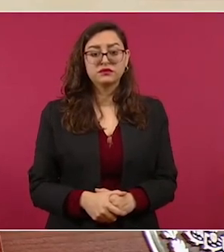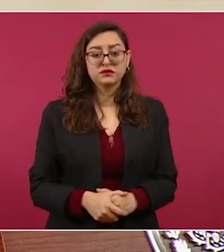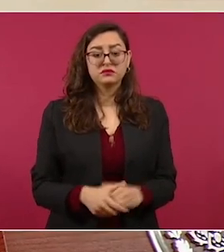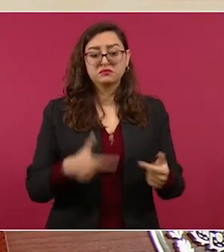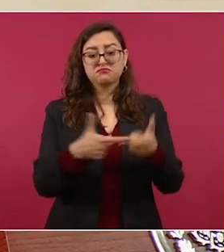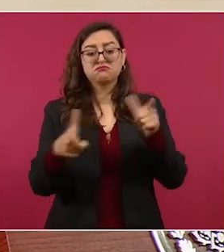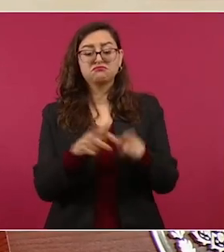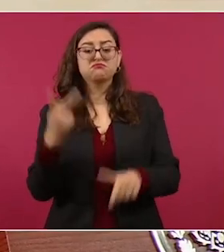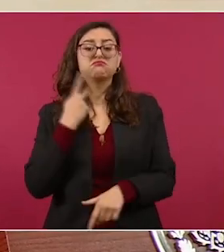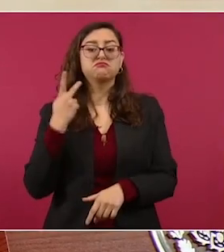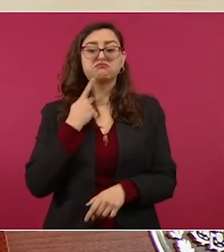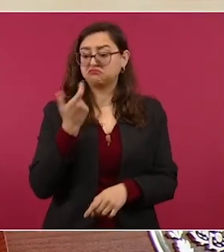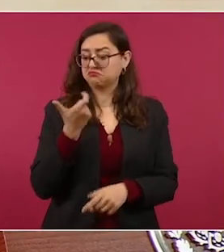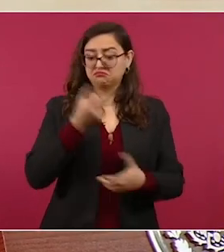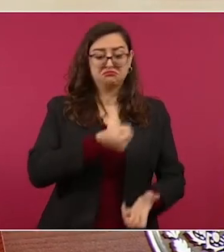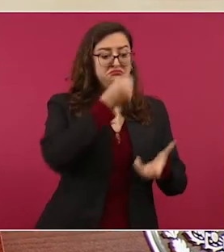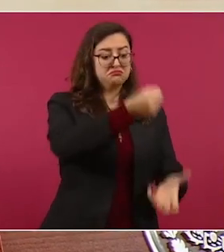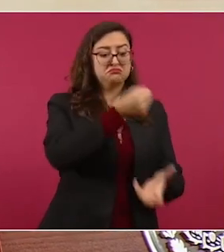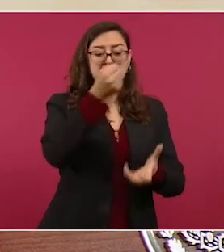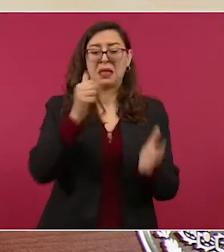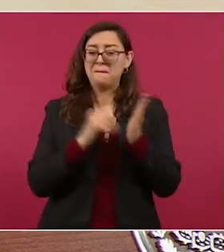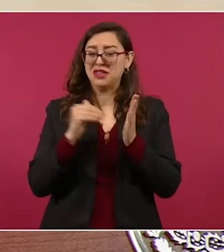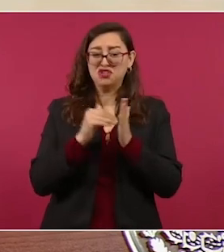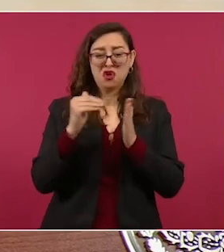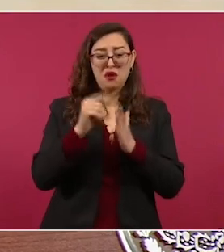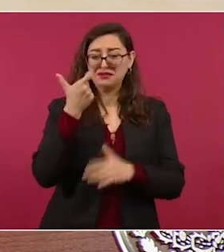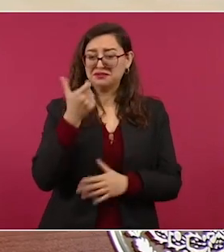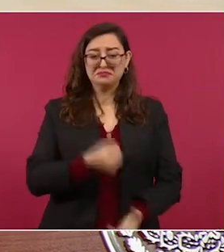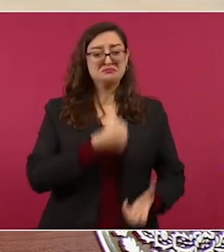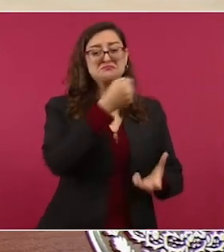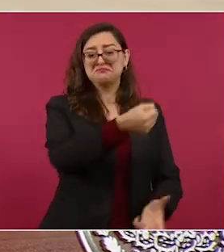partidos miles de millones de pesos.